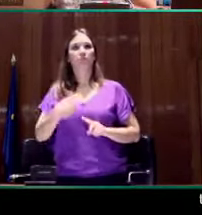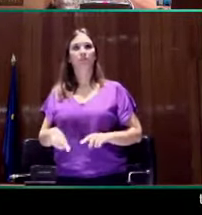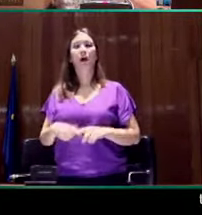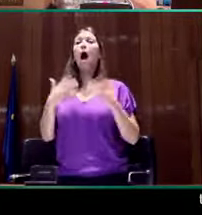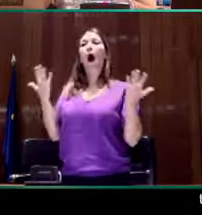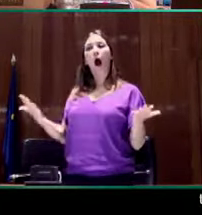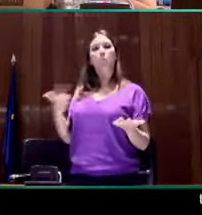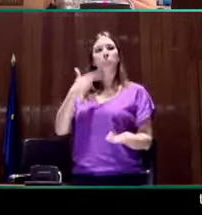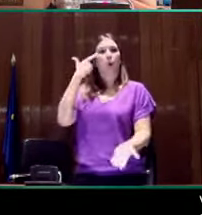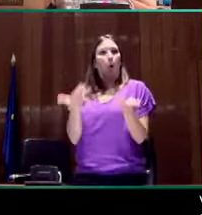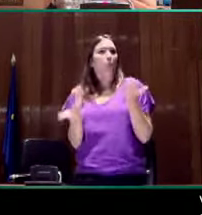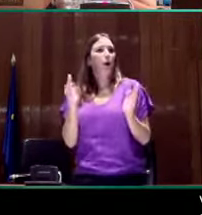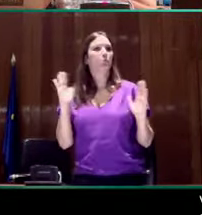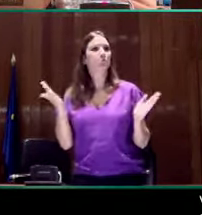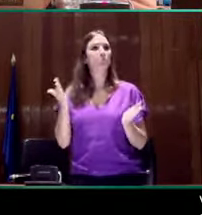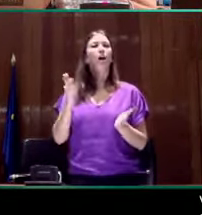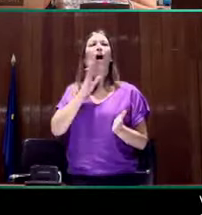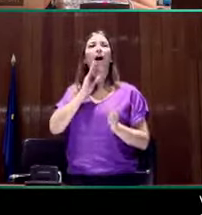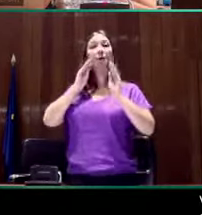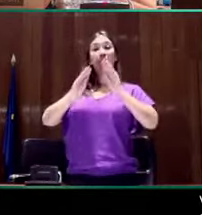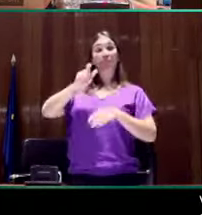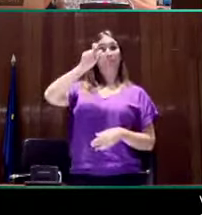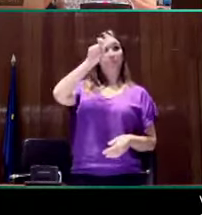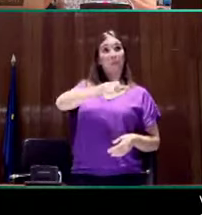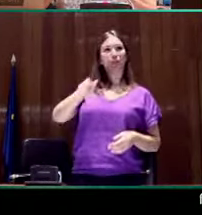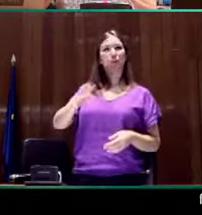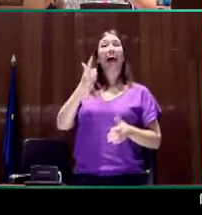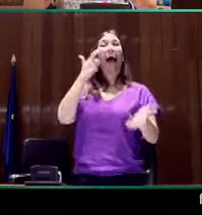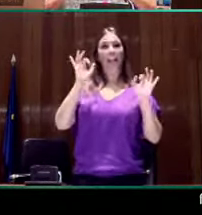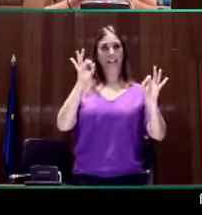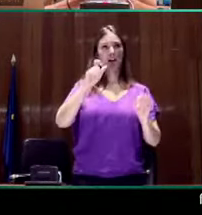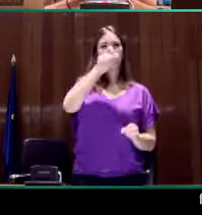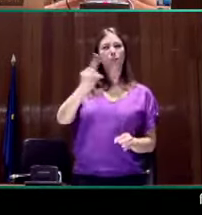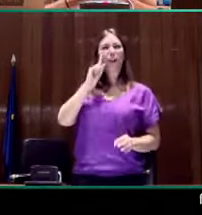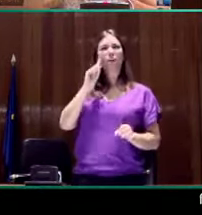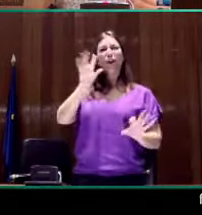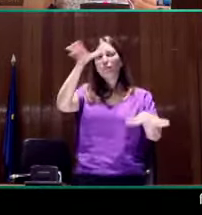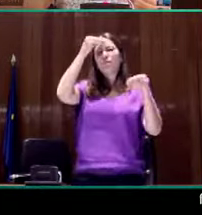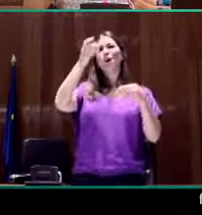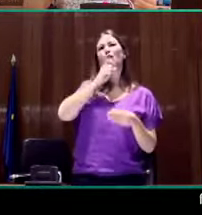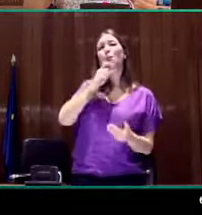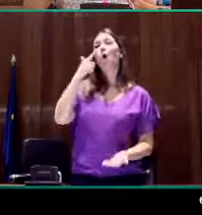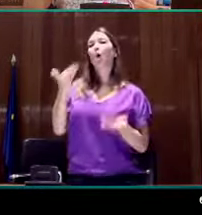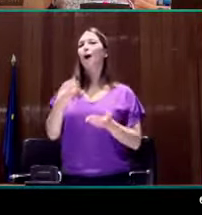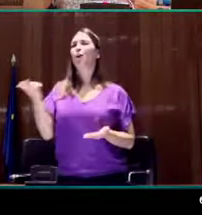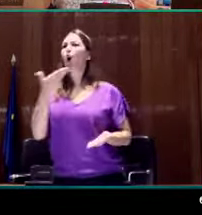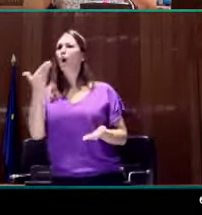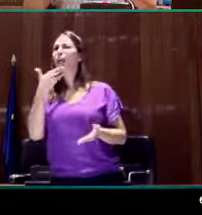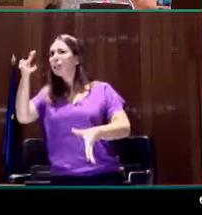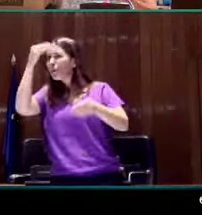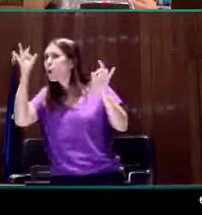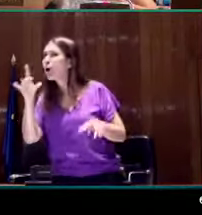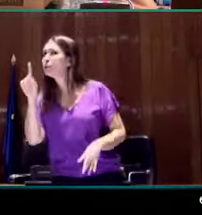era hacer una comparación entre la forma que tenían de ver el arte las personas sordas en comparación con los oyentes